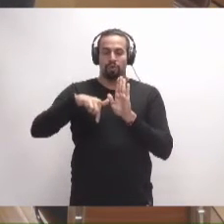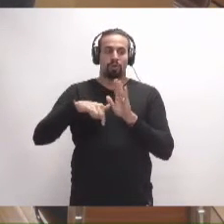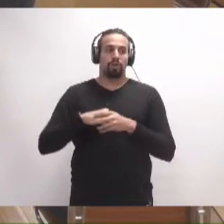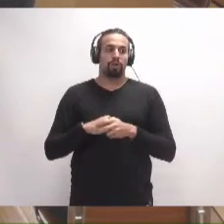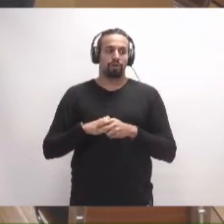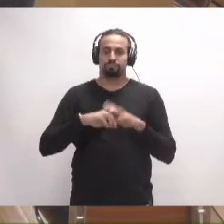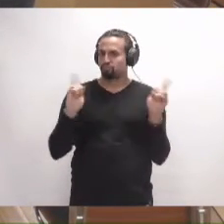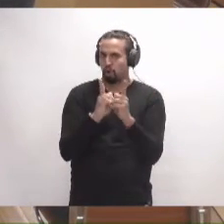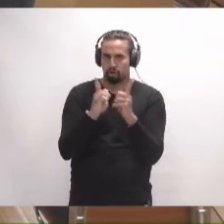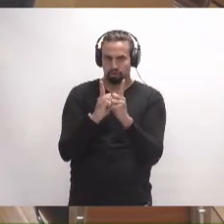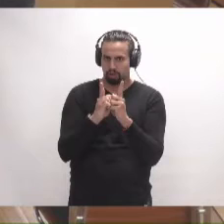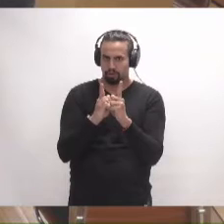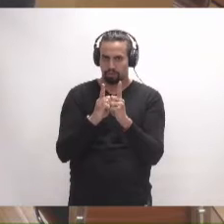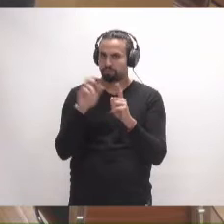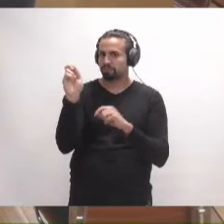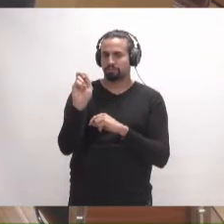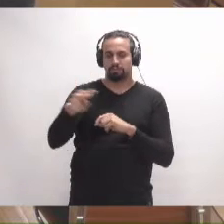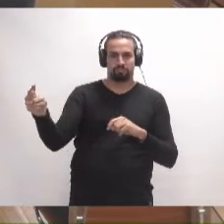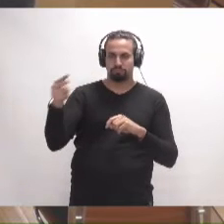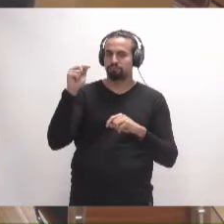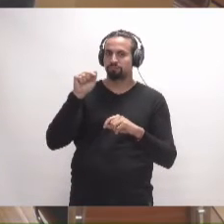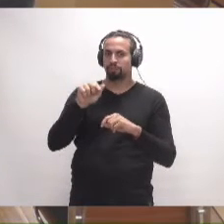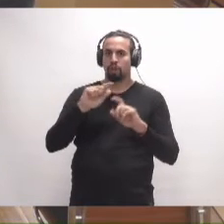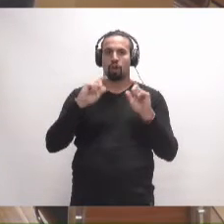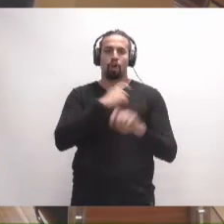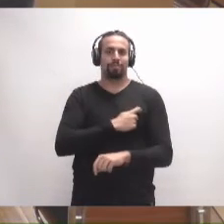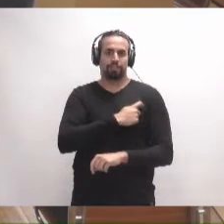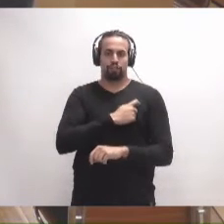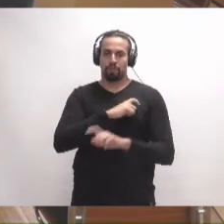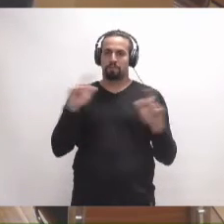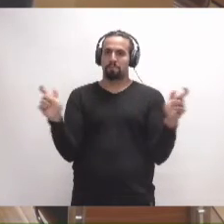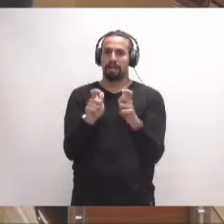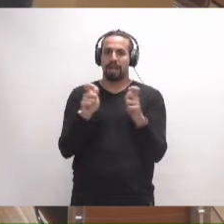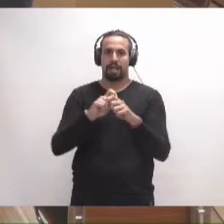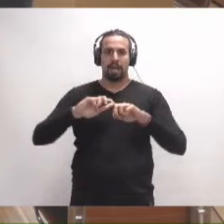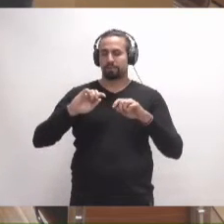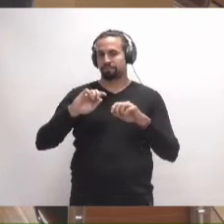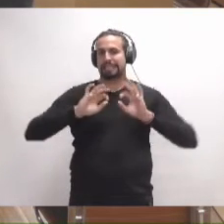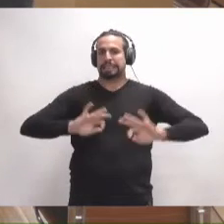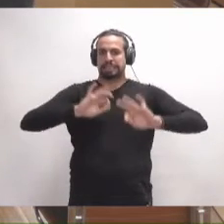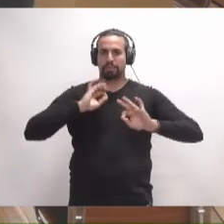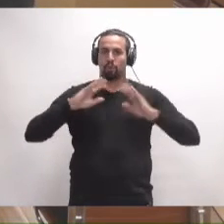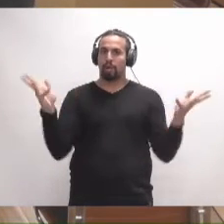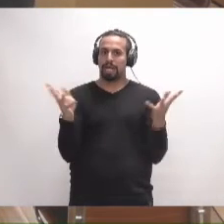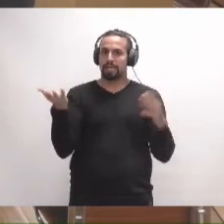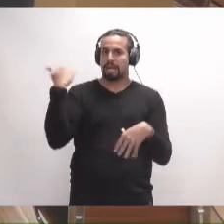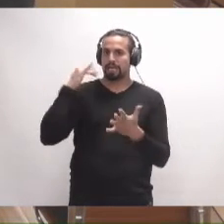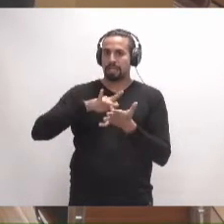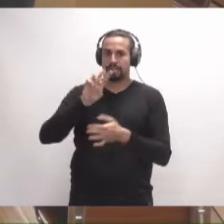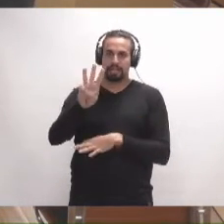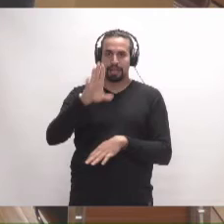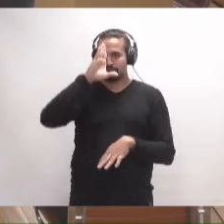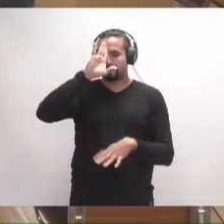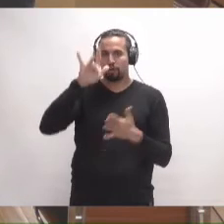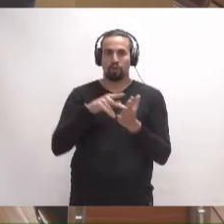brevemente al dictamen de la comisión plenaria, extraordinario y urgente, celebrada ayer, día 3 de febrero del